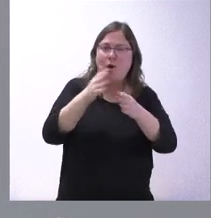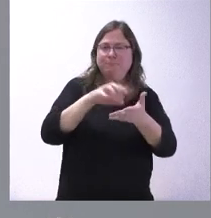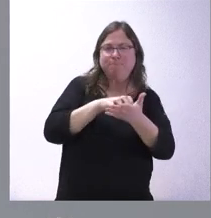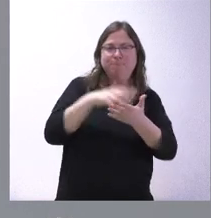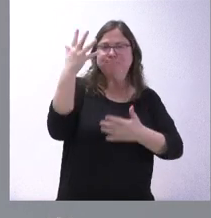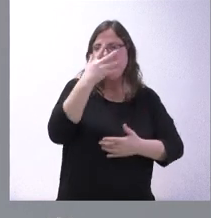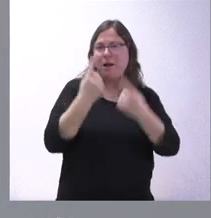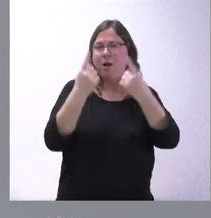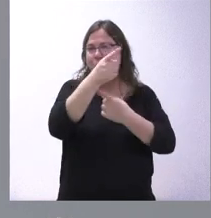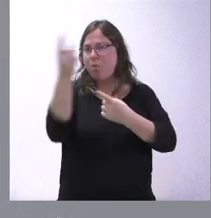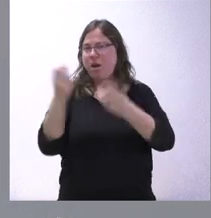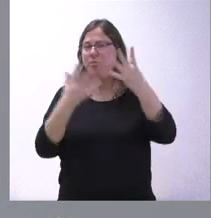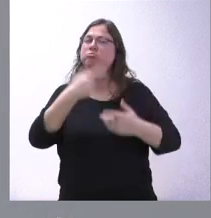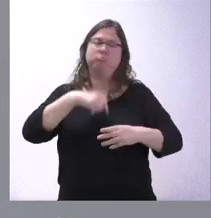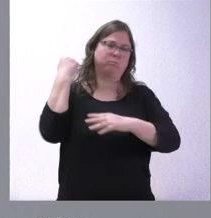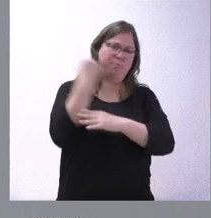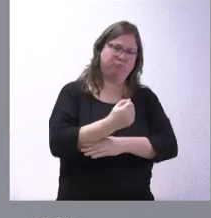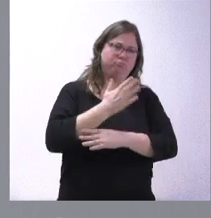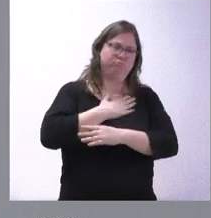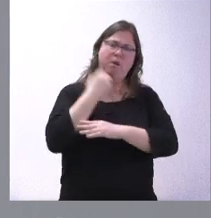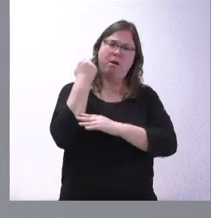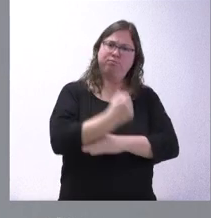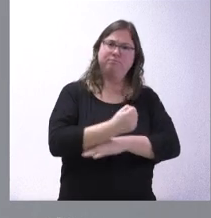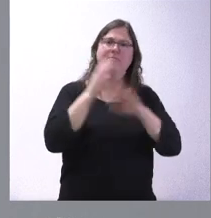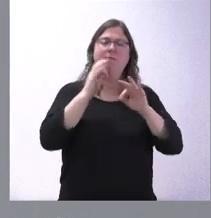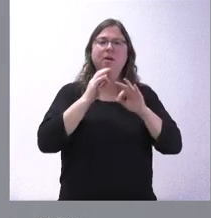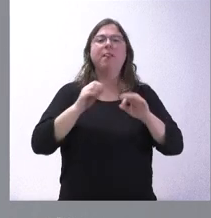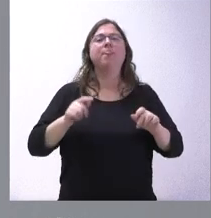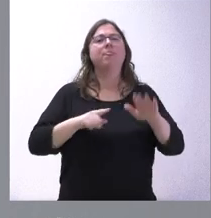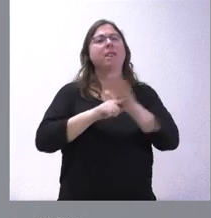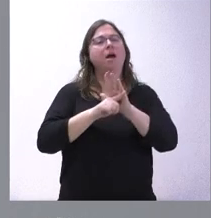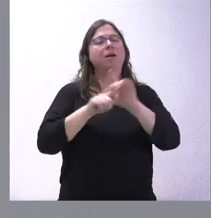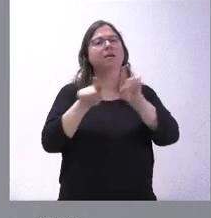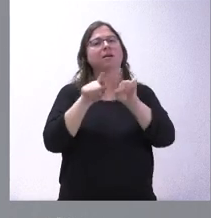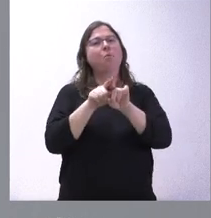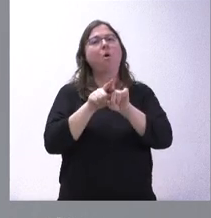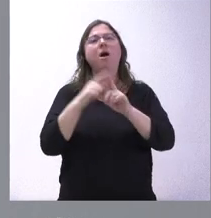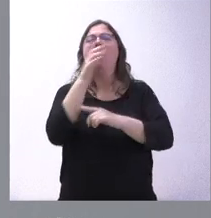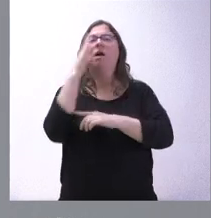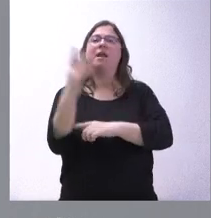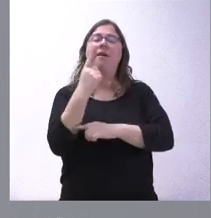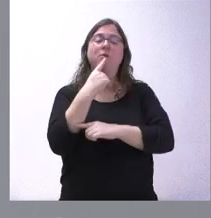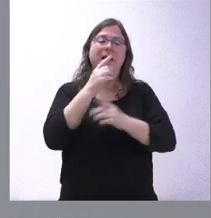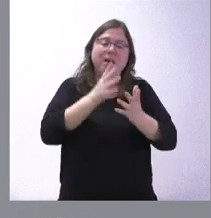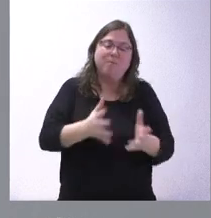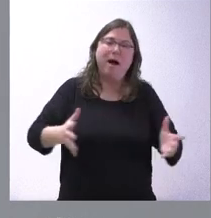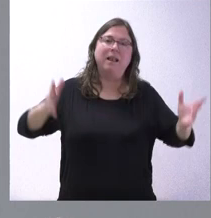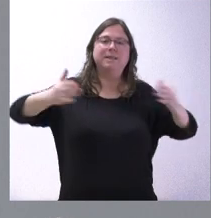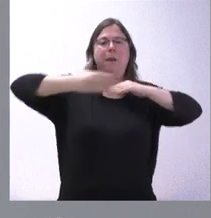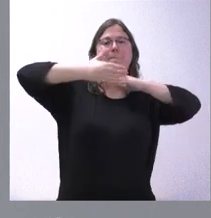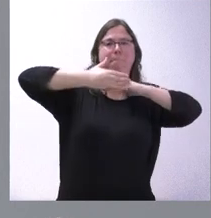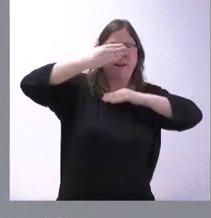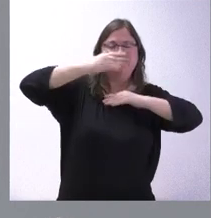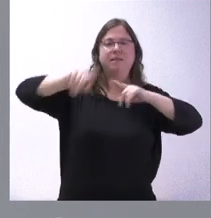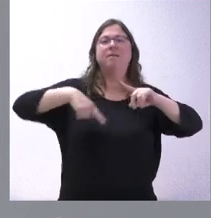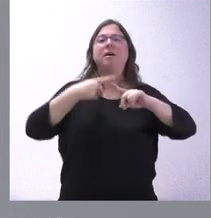apoyamos iniciativas que tengan que ver con el desarrollo de los regadíos, tanto en lo que tiene que ver con embalses, presas y luego los